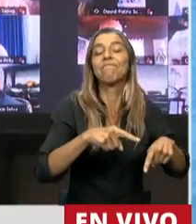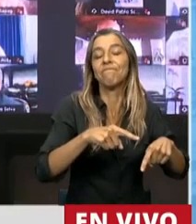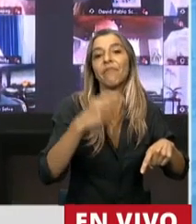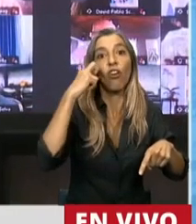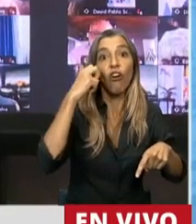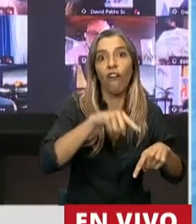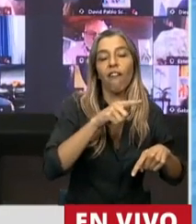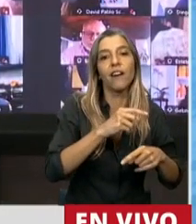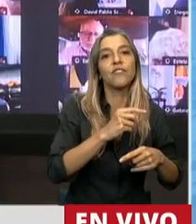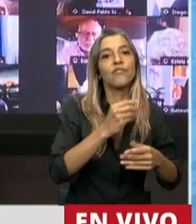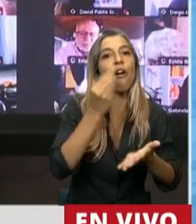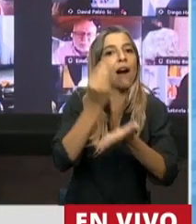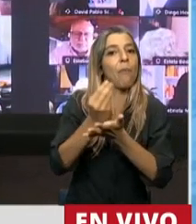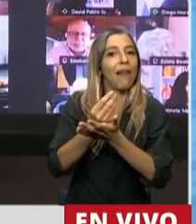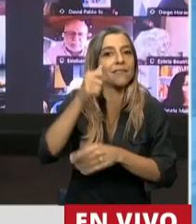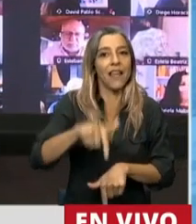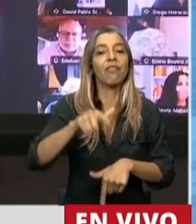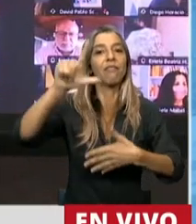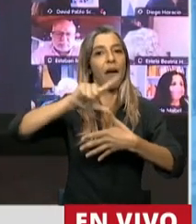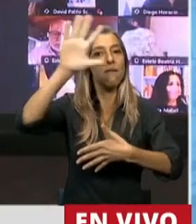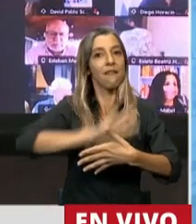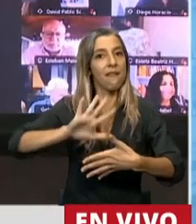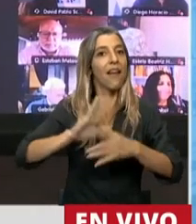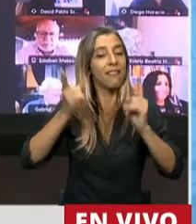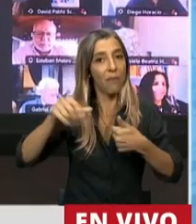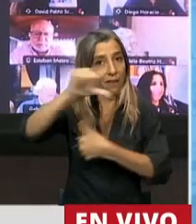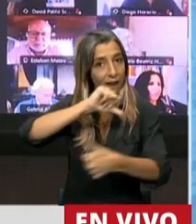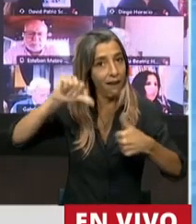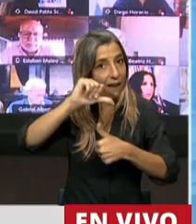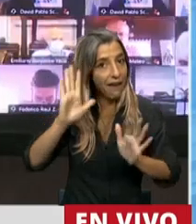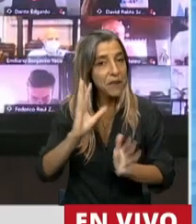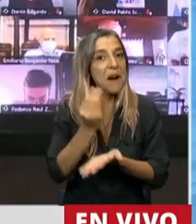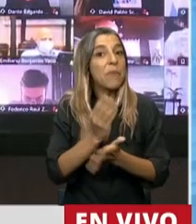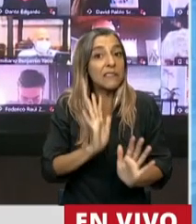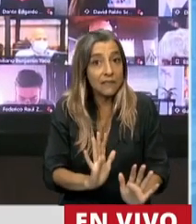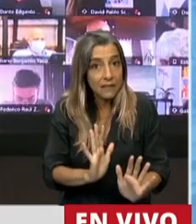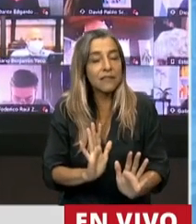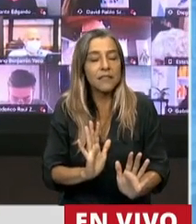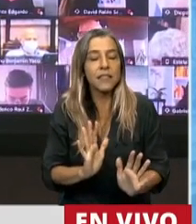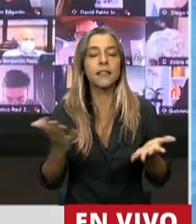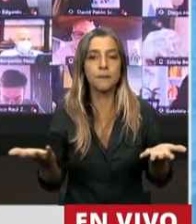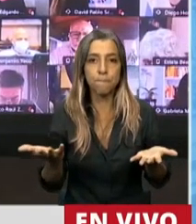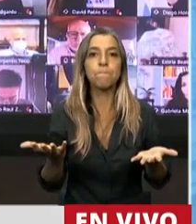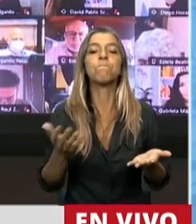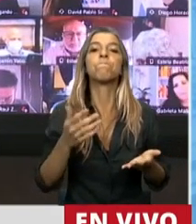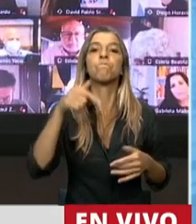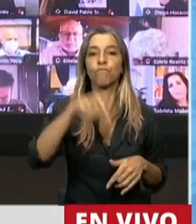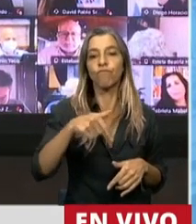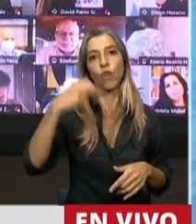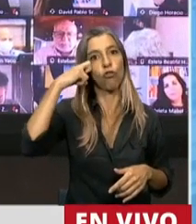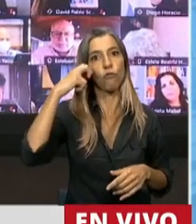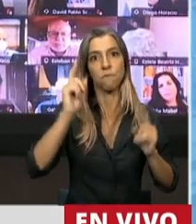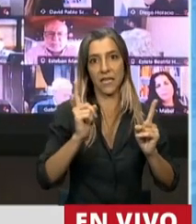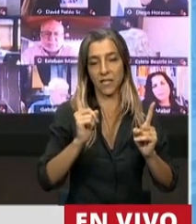Bibliotecarios para toda América Latina y el Caribe, quien representa a esta organización, es la Biblioteca del